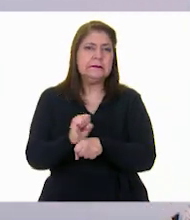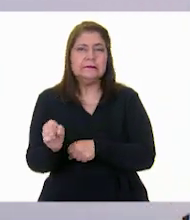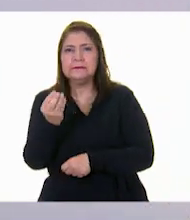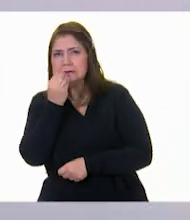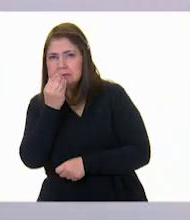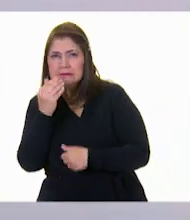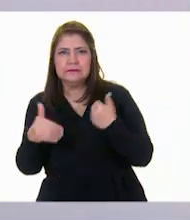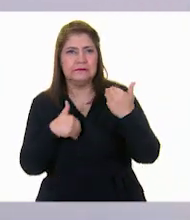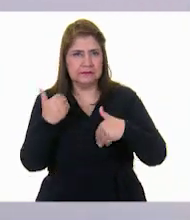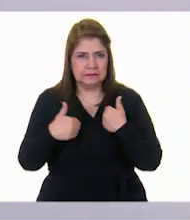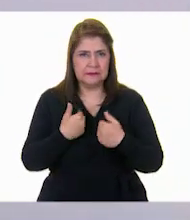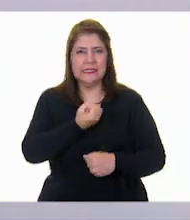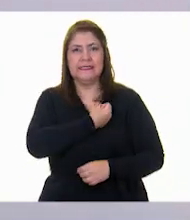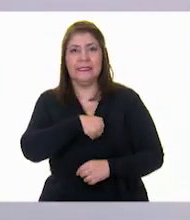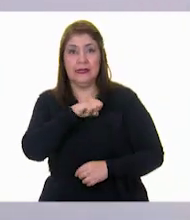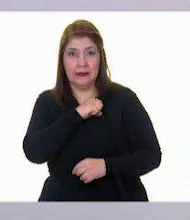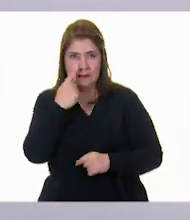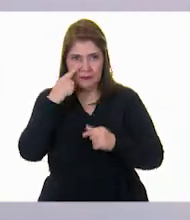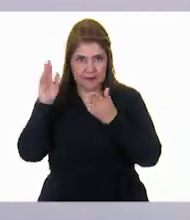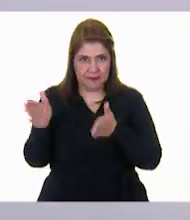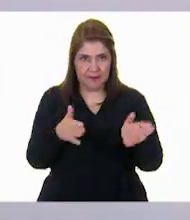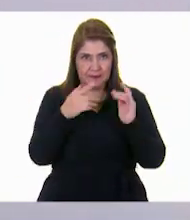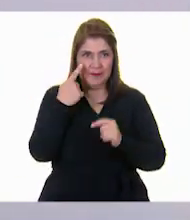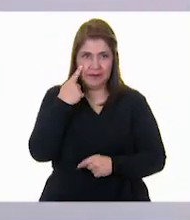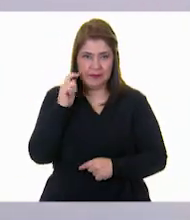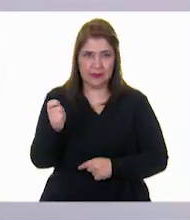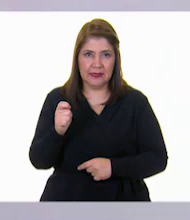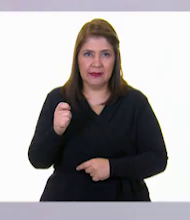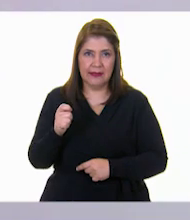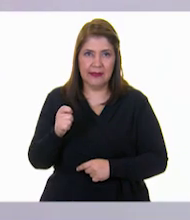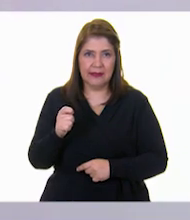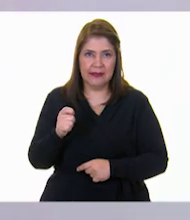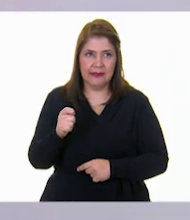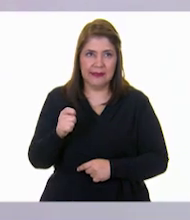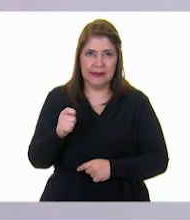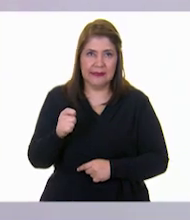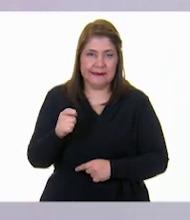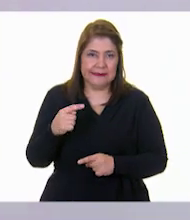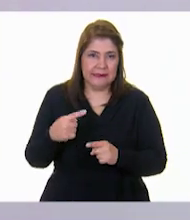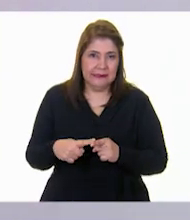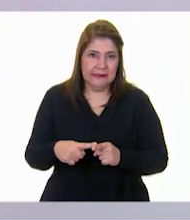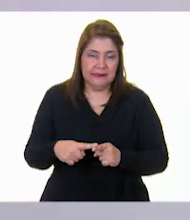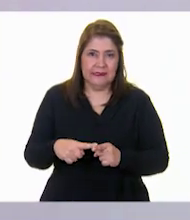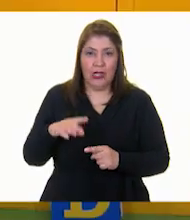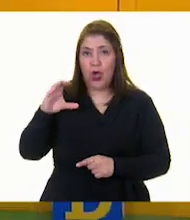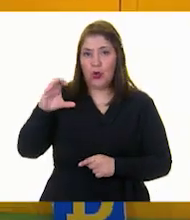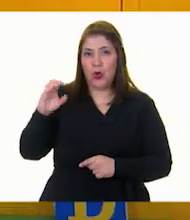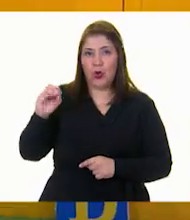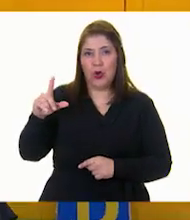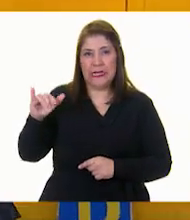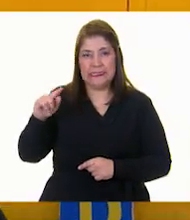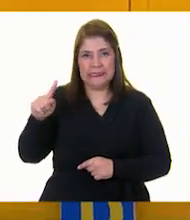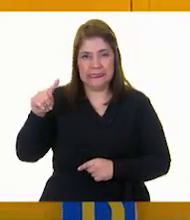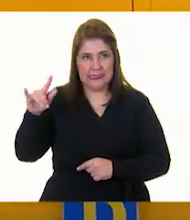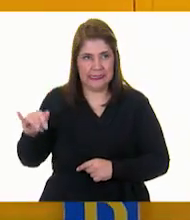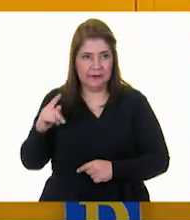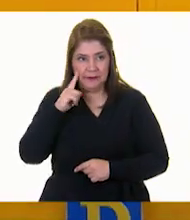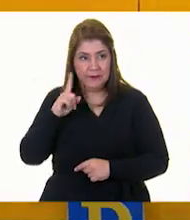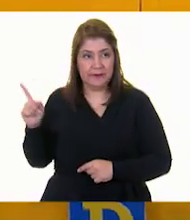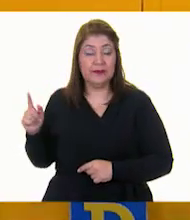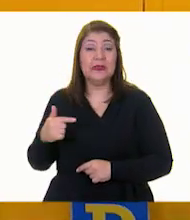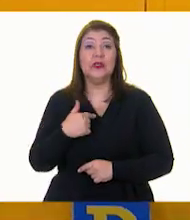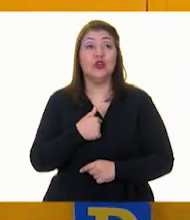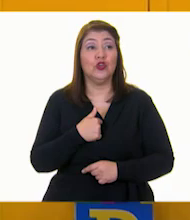divertido y nutritivo. Ahora vamos con tan, tan, tan, Coco Lestle. Yo les